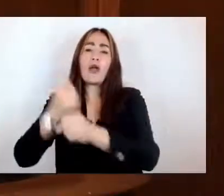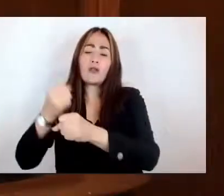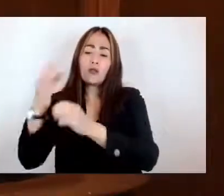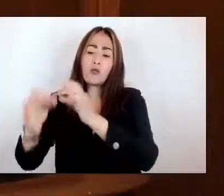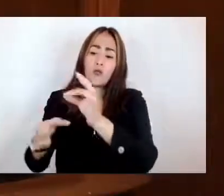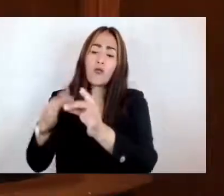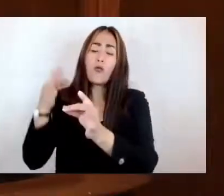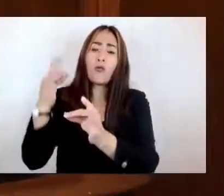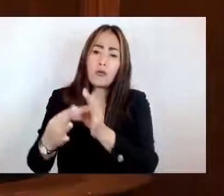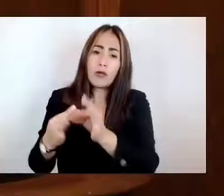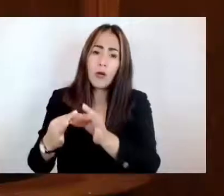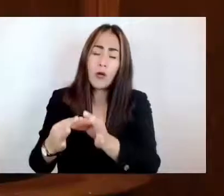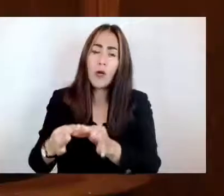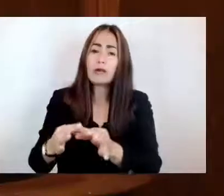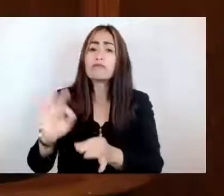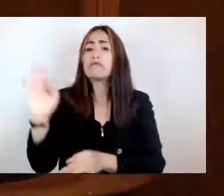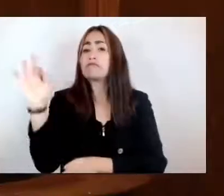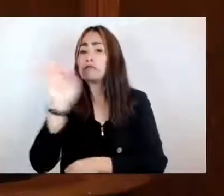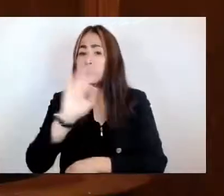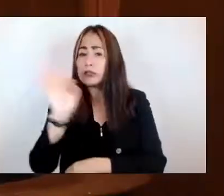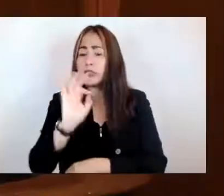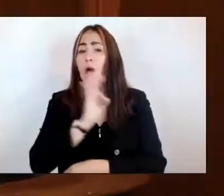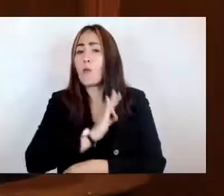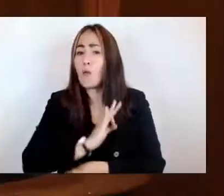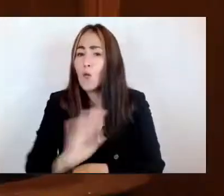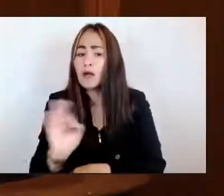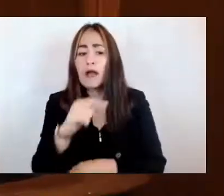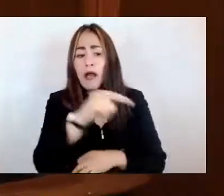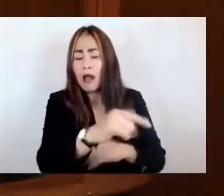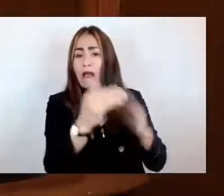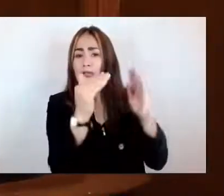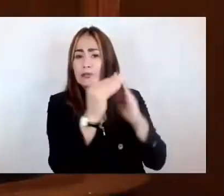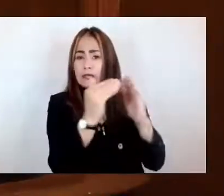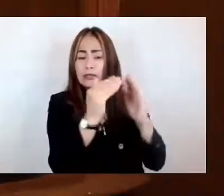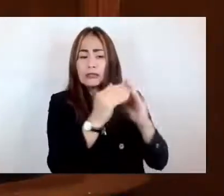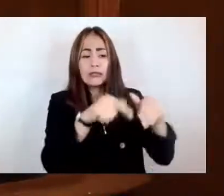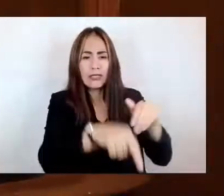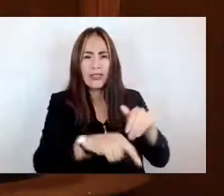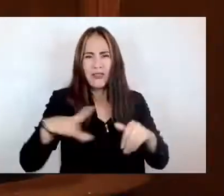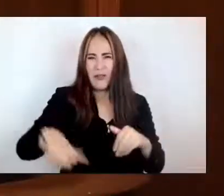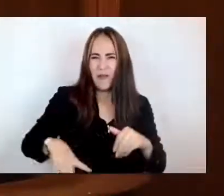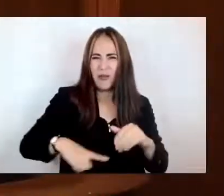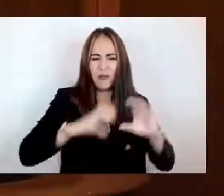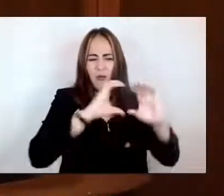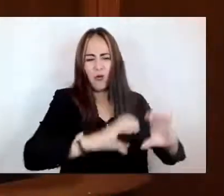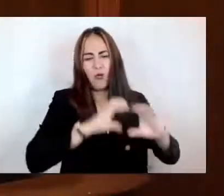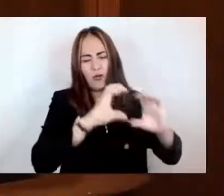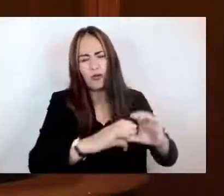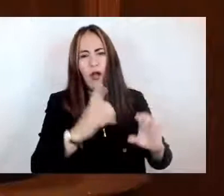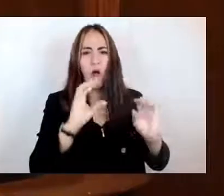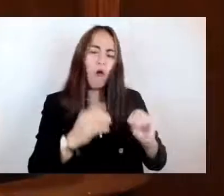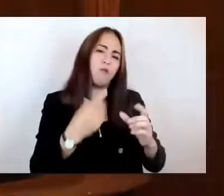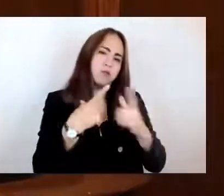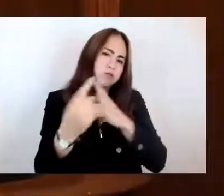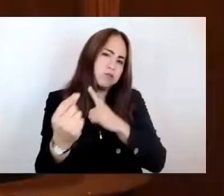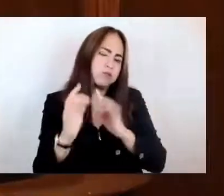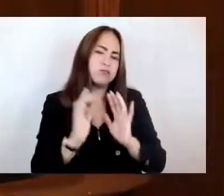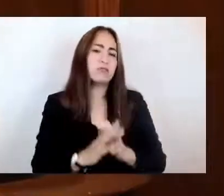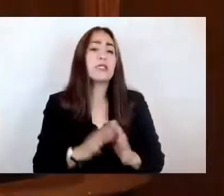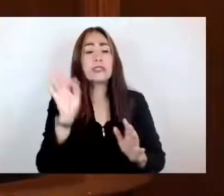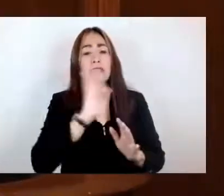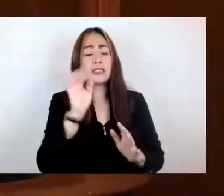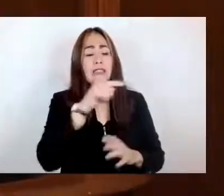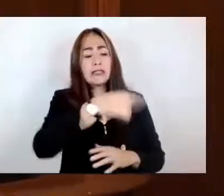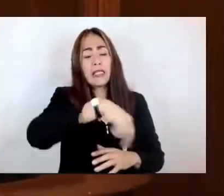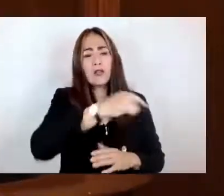de decidir si continúan viviendo en los centros de asistencia, en el caso de continuar con sus estudios teniendo un